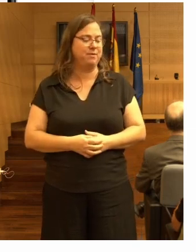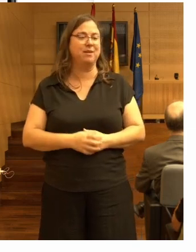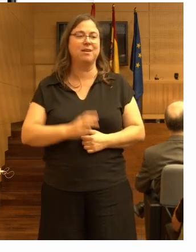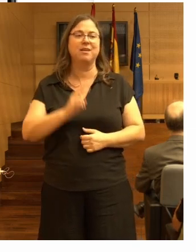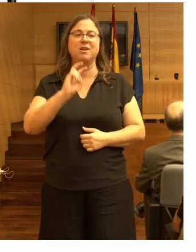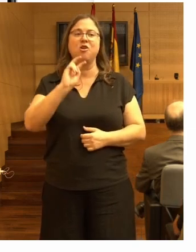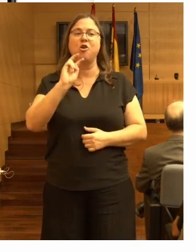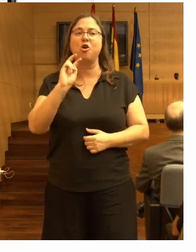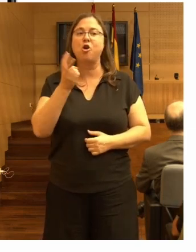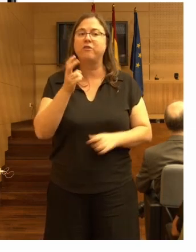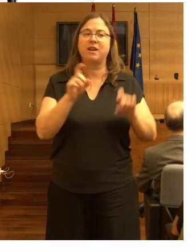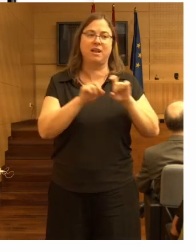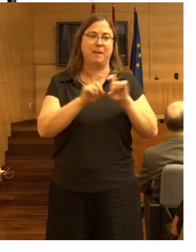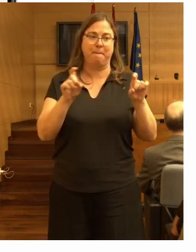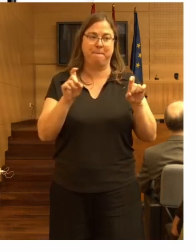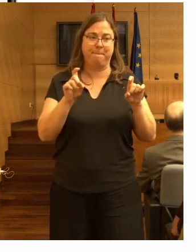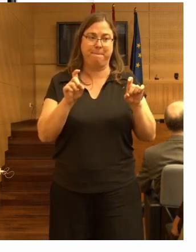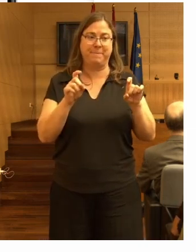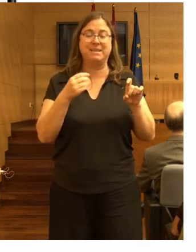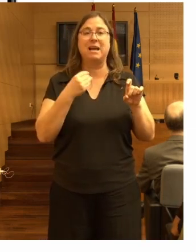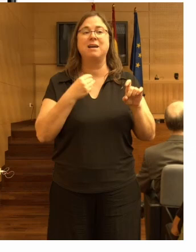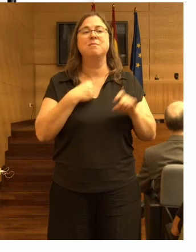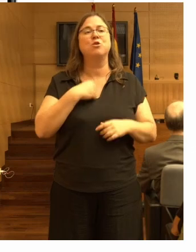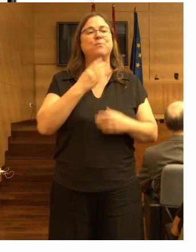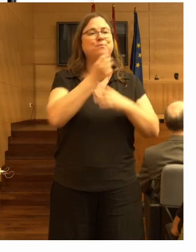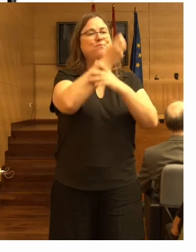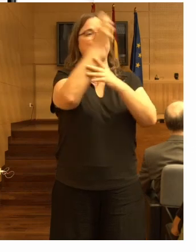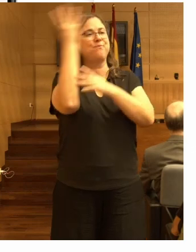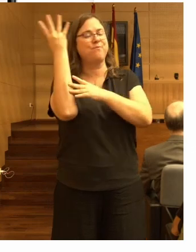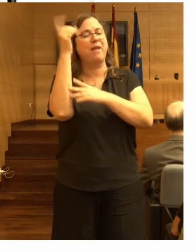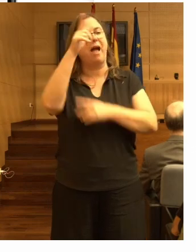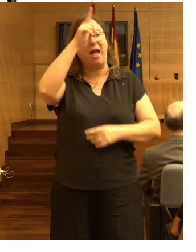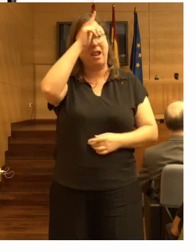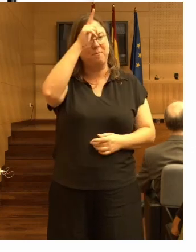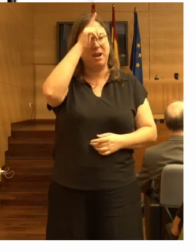empresas en Escandinavia y también en Alemania.